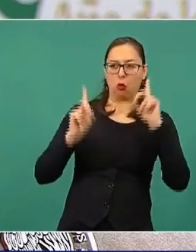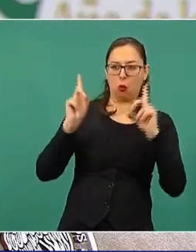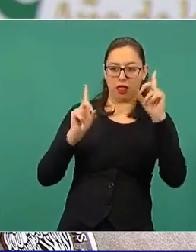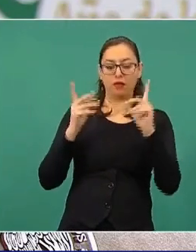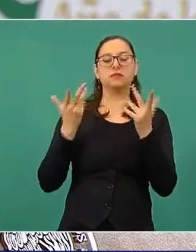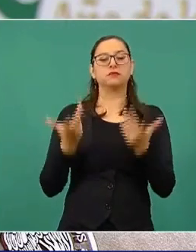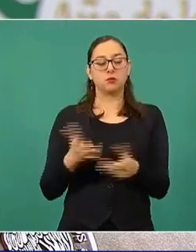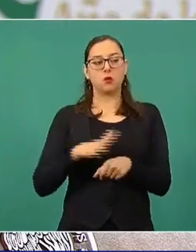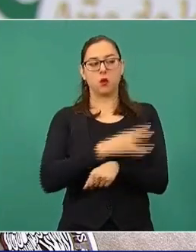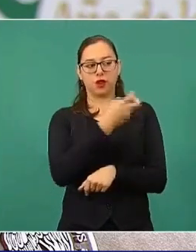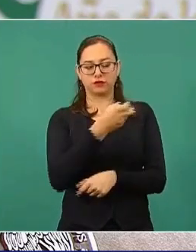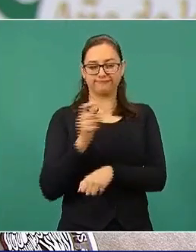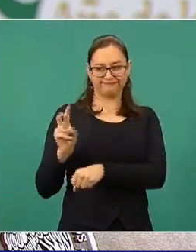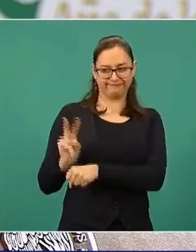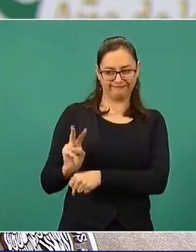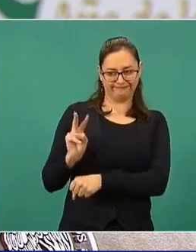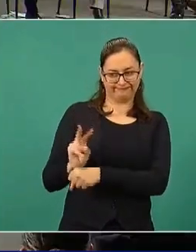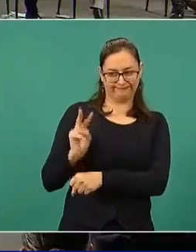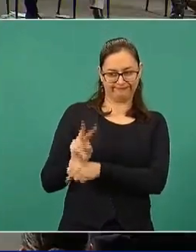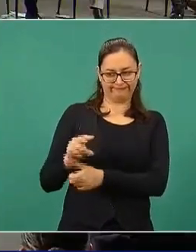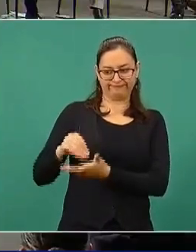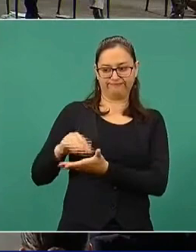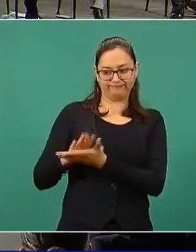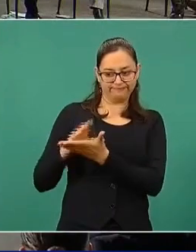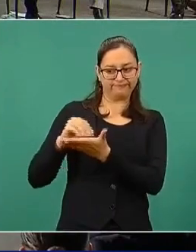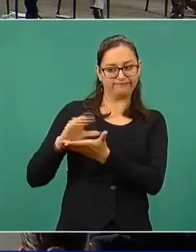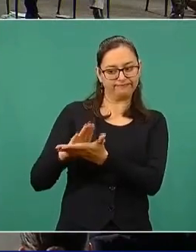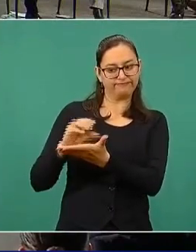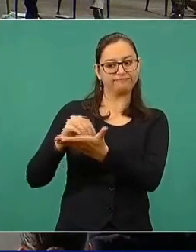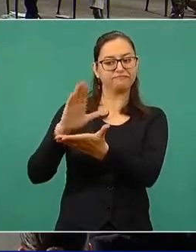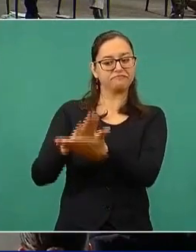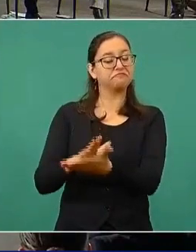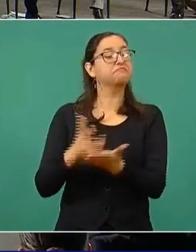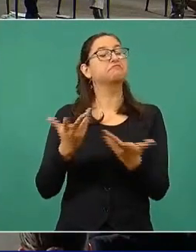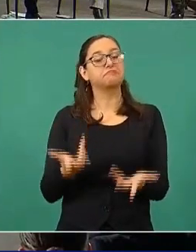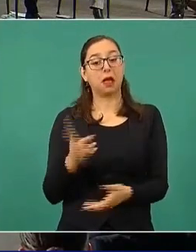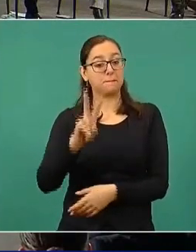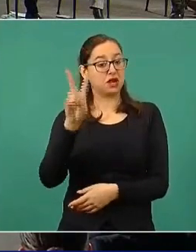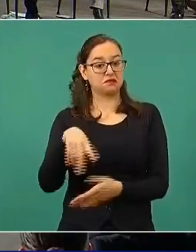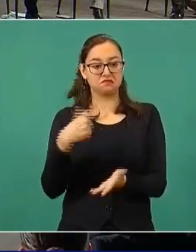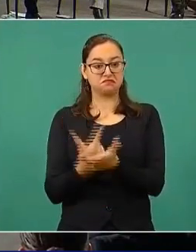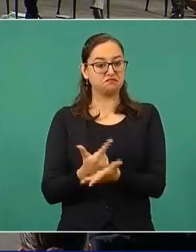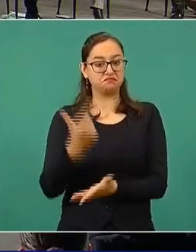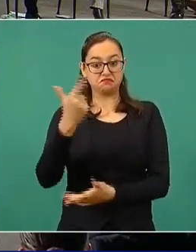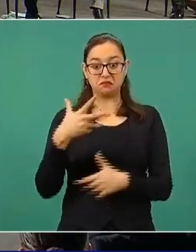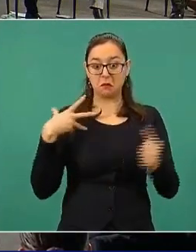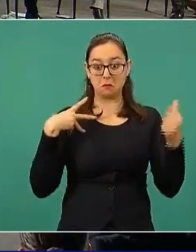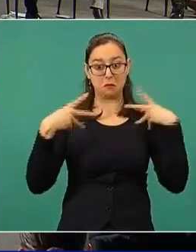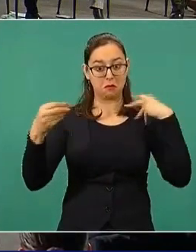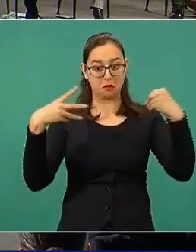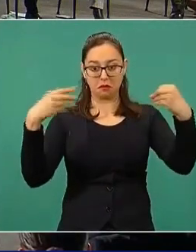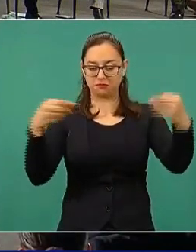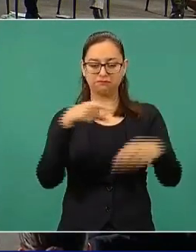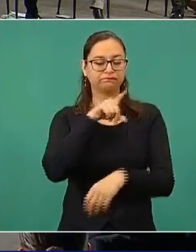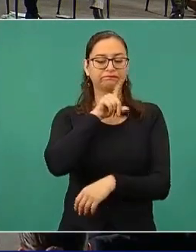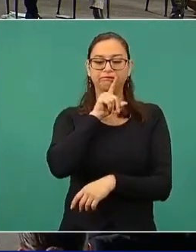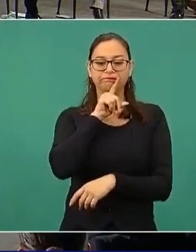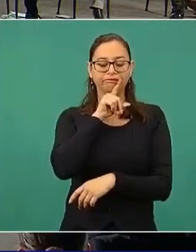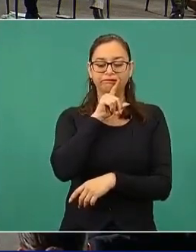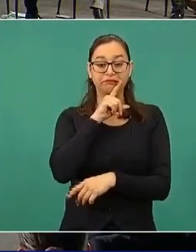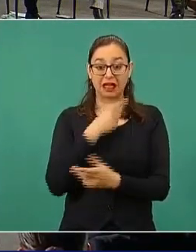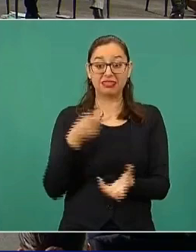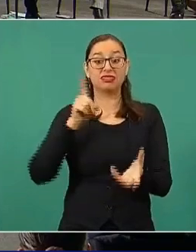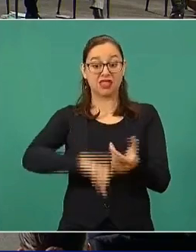presentando cotidianamente que no tenemos impacto negativo, es decir, la tendencia de reducción de